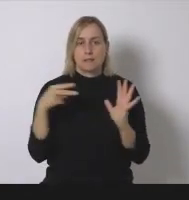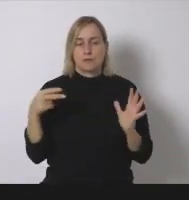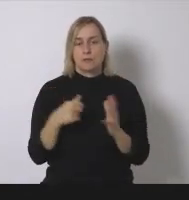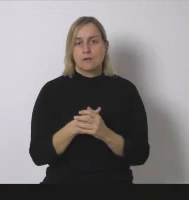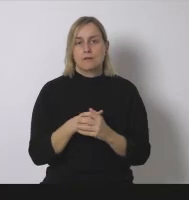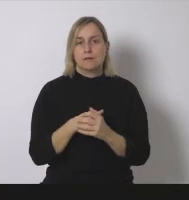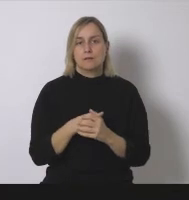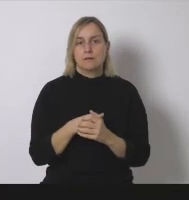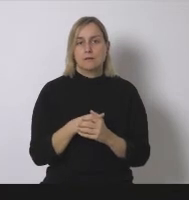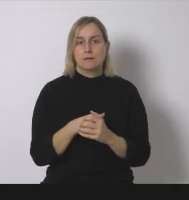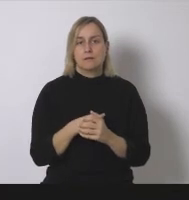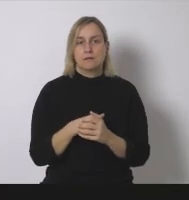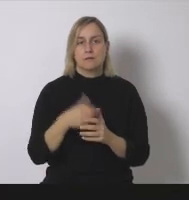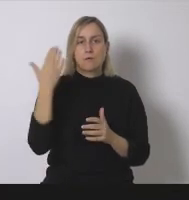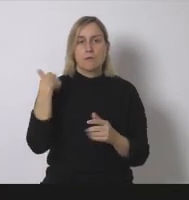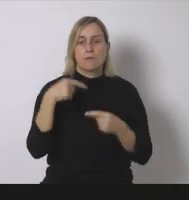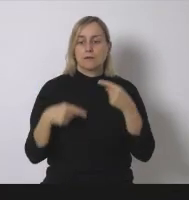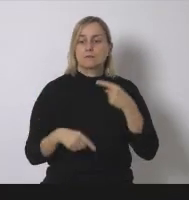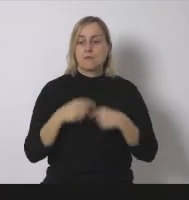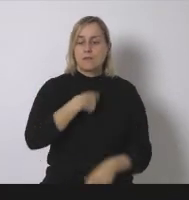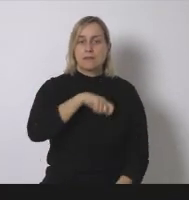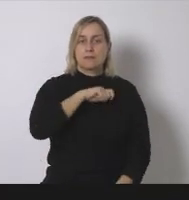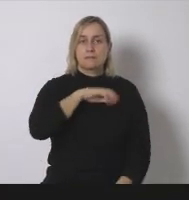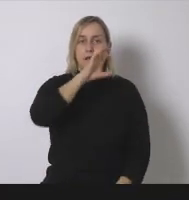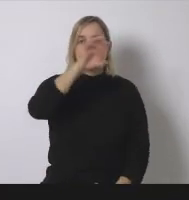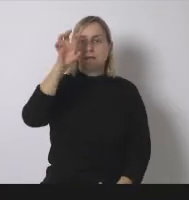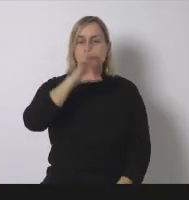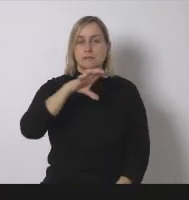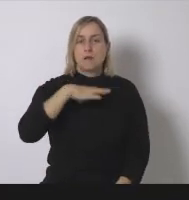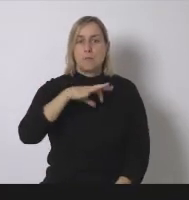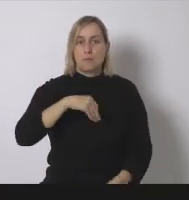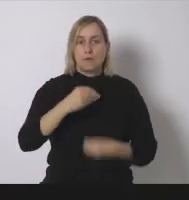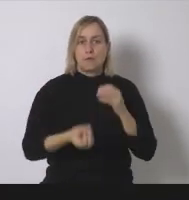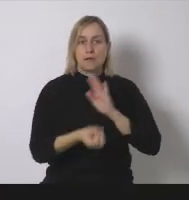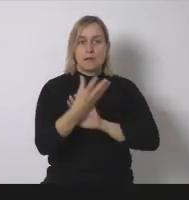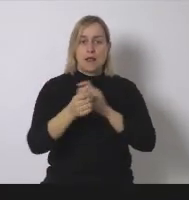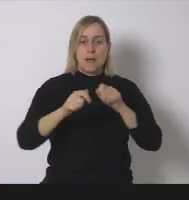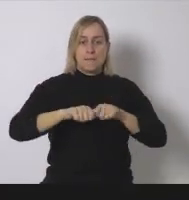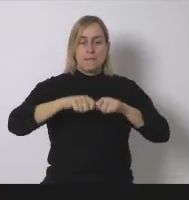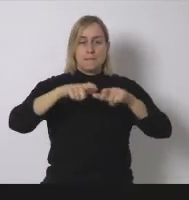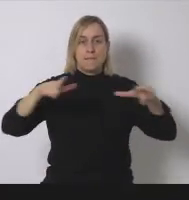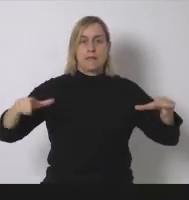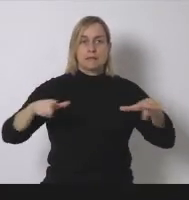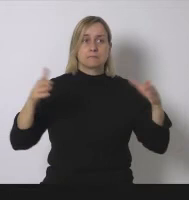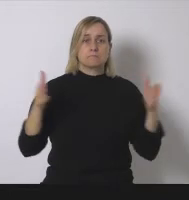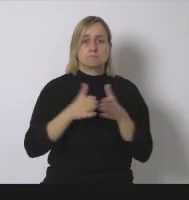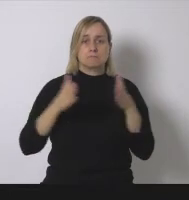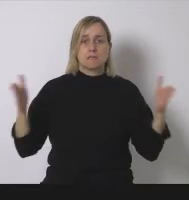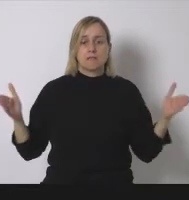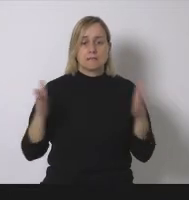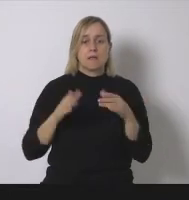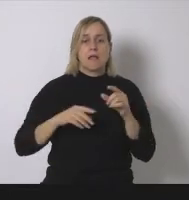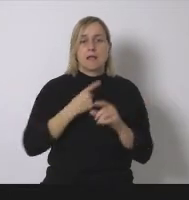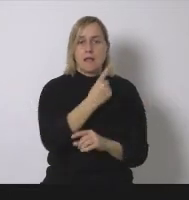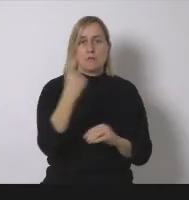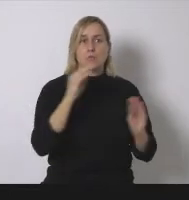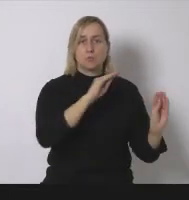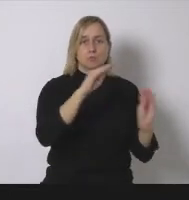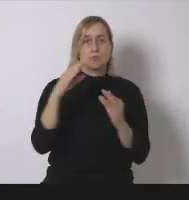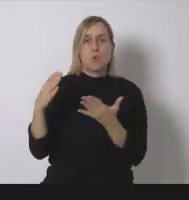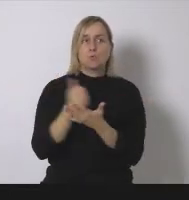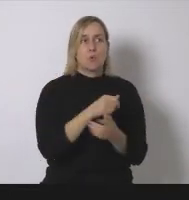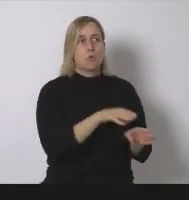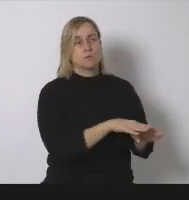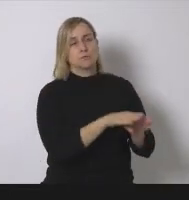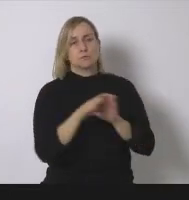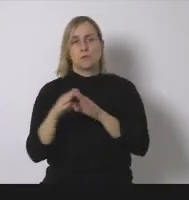podido hacer plantas más grandes más pequeñas cada una tiene sus particularidades no todas son no todas estas comunidades que han desplegado más